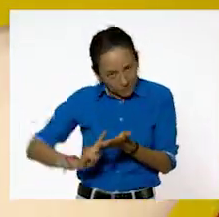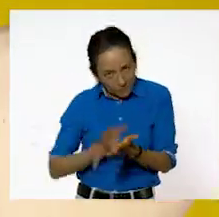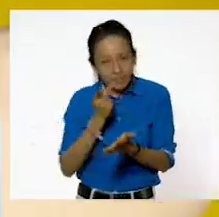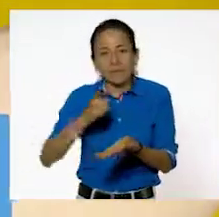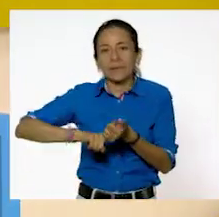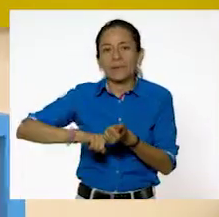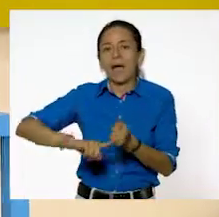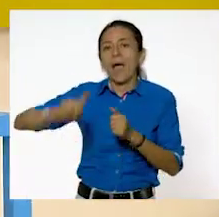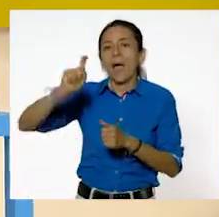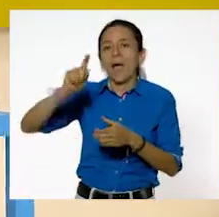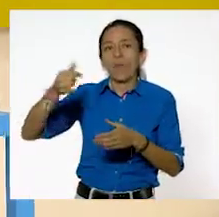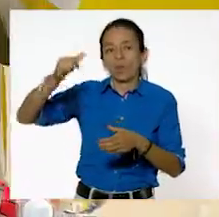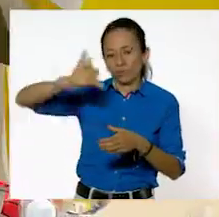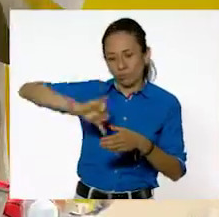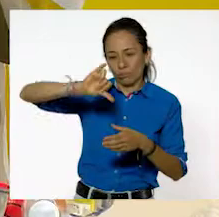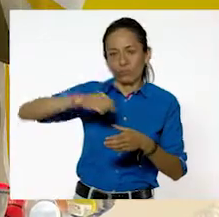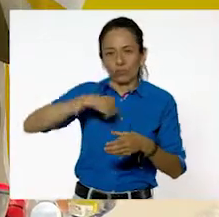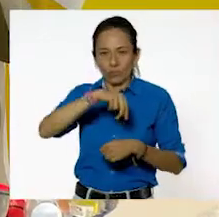de este lado.